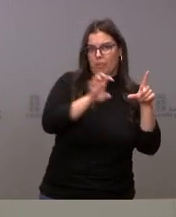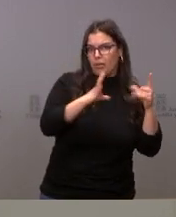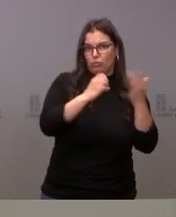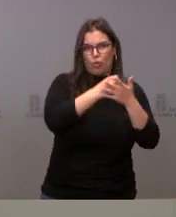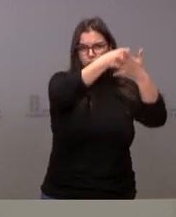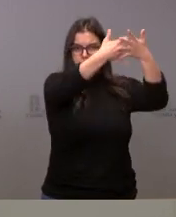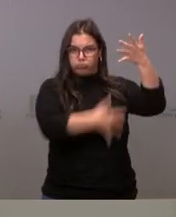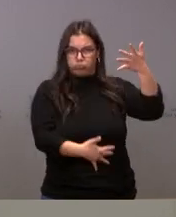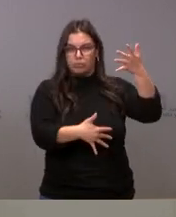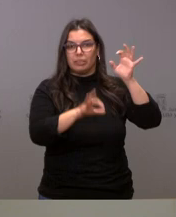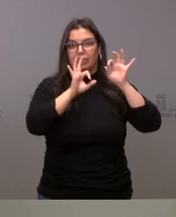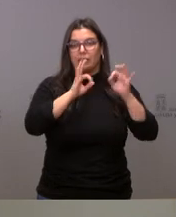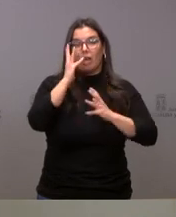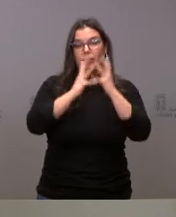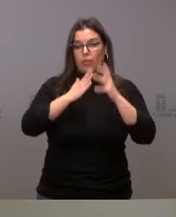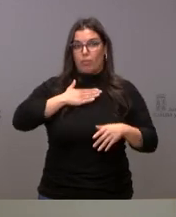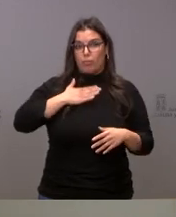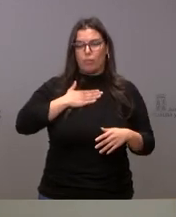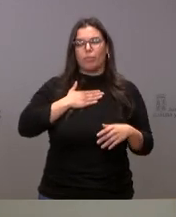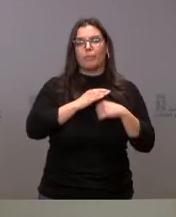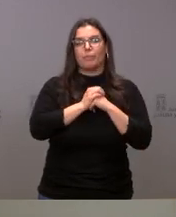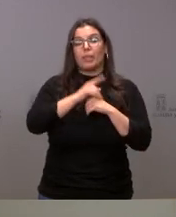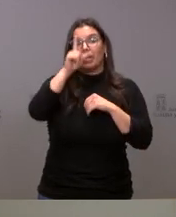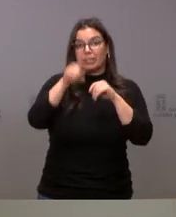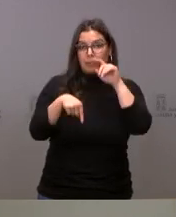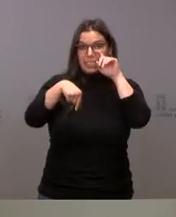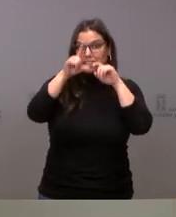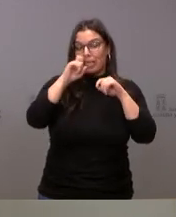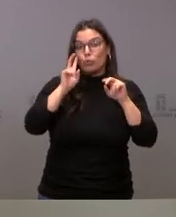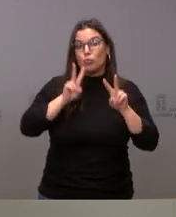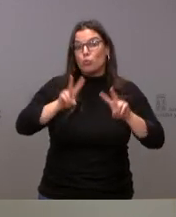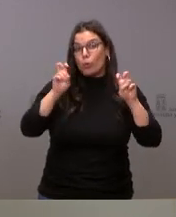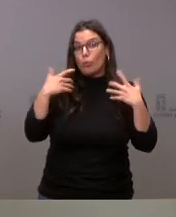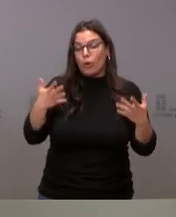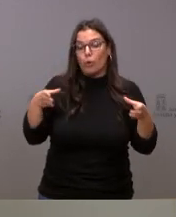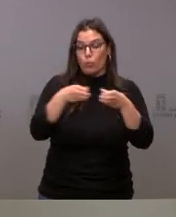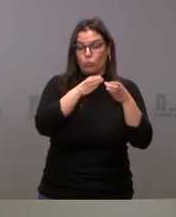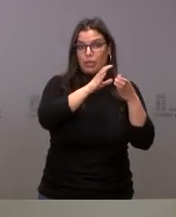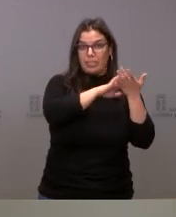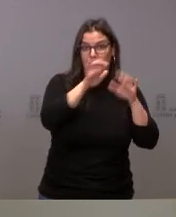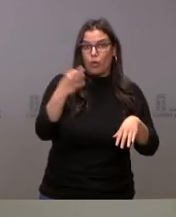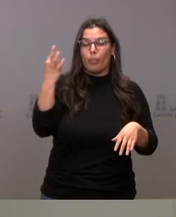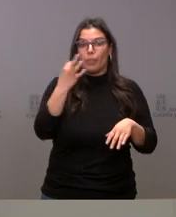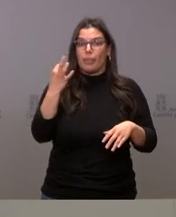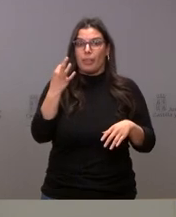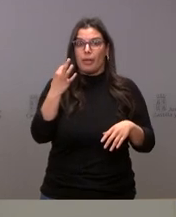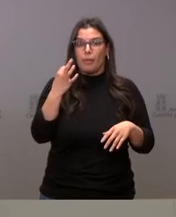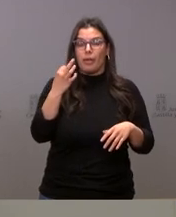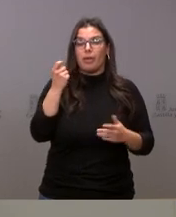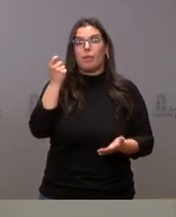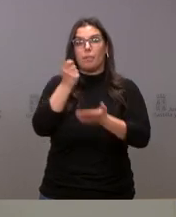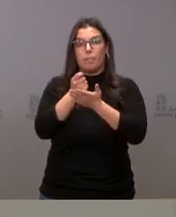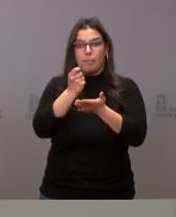electoral en la parte que a la Administración le corresponde. También este año, como novedad, la Junta tendrá que hacer frente a las indemnizaciones